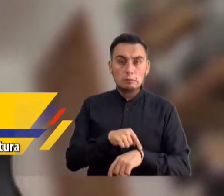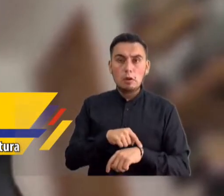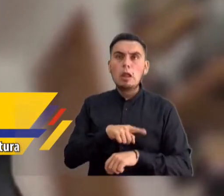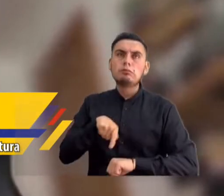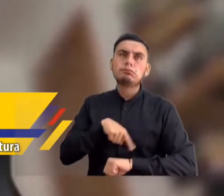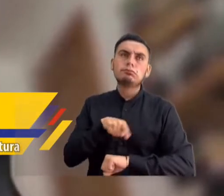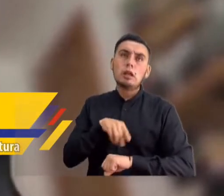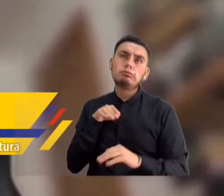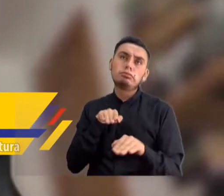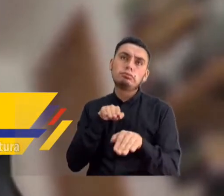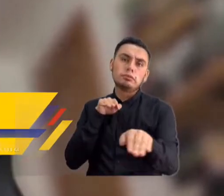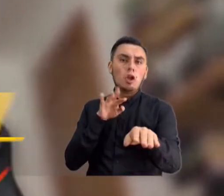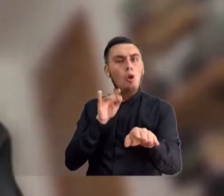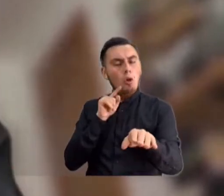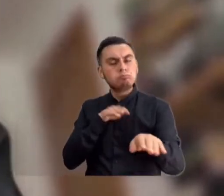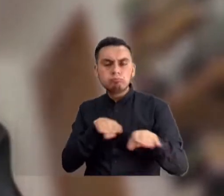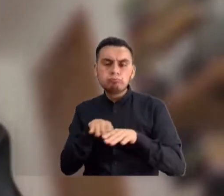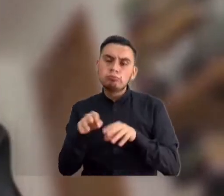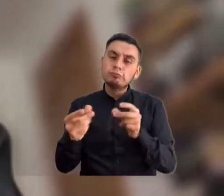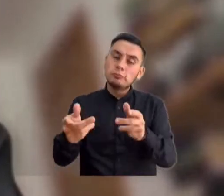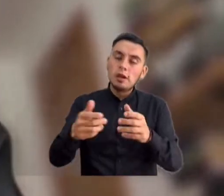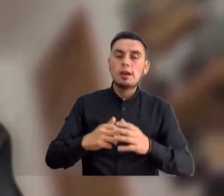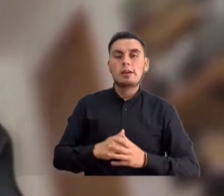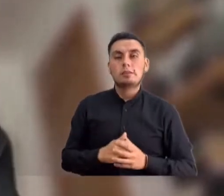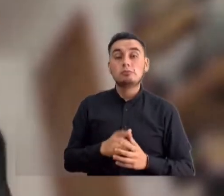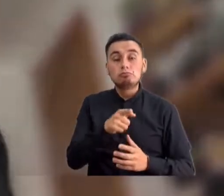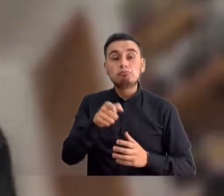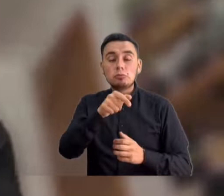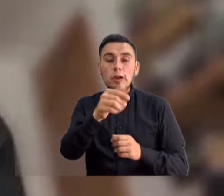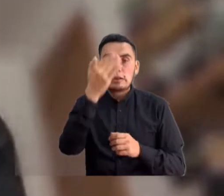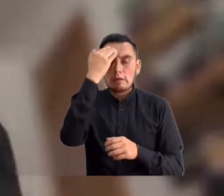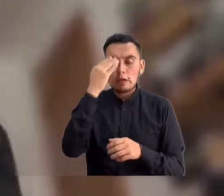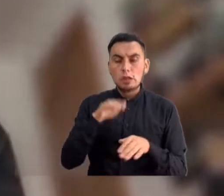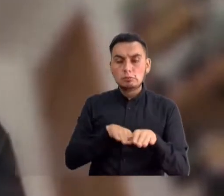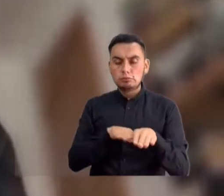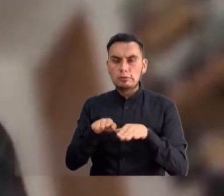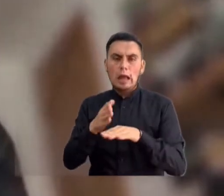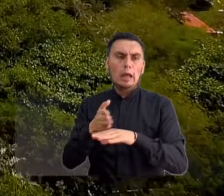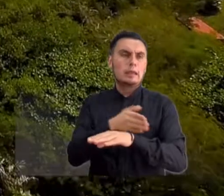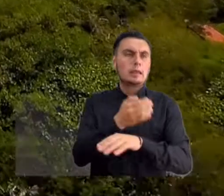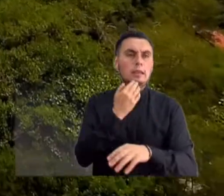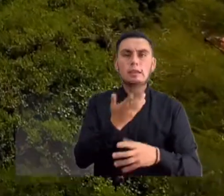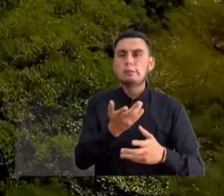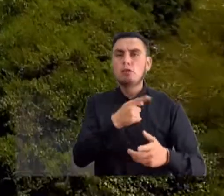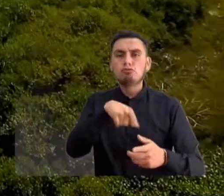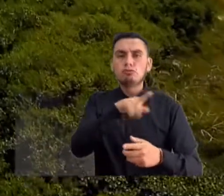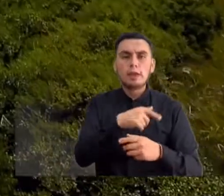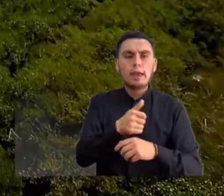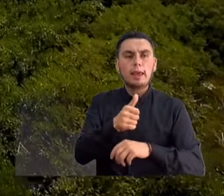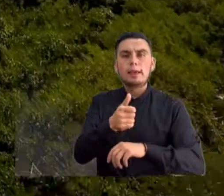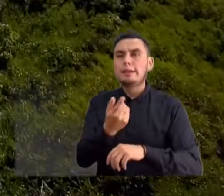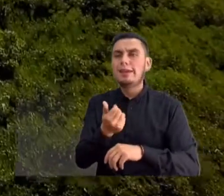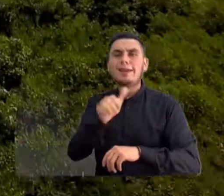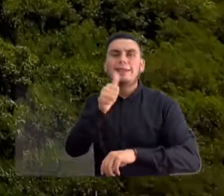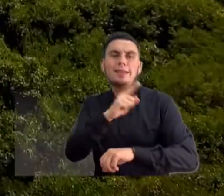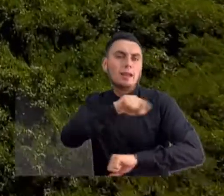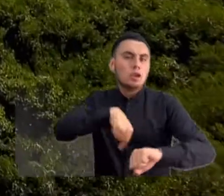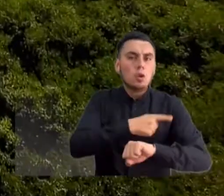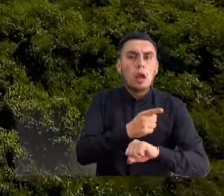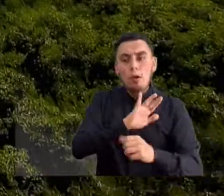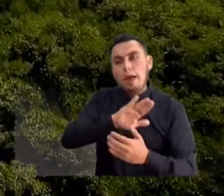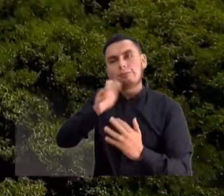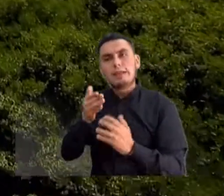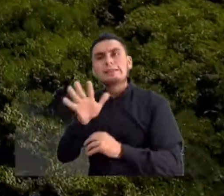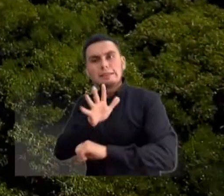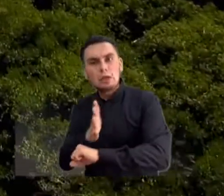tener menos tiempo de recorrido, usted va a poder hacer un trayecto en el que antes se demoraba 10 horas